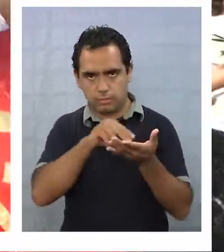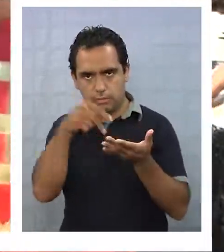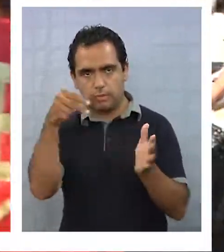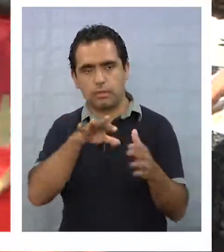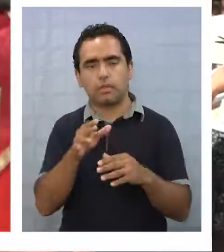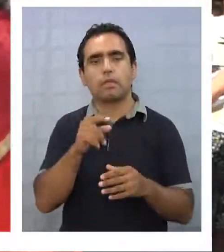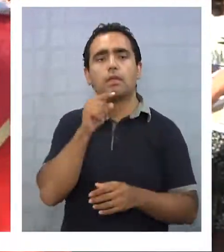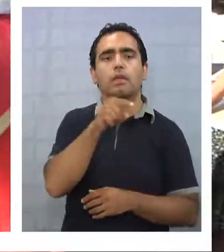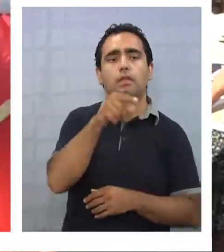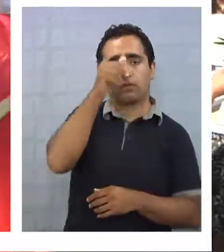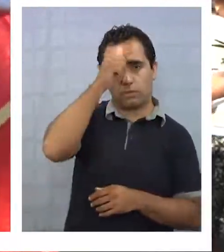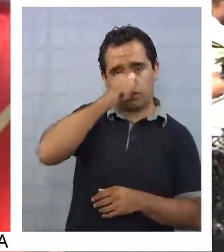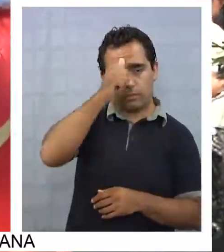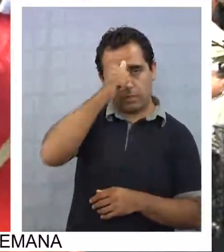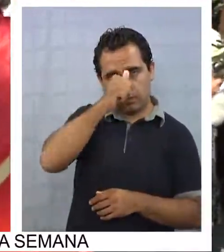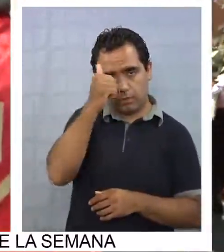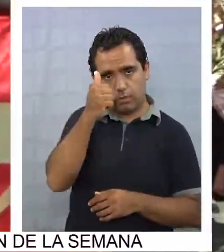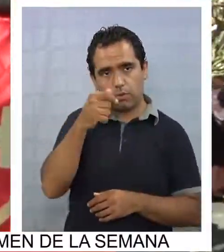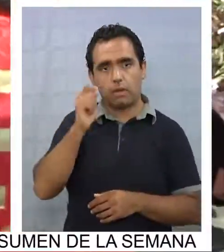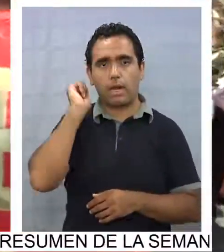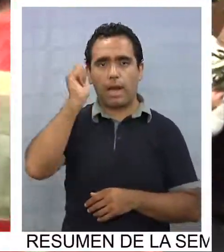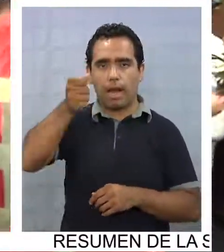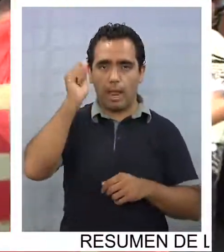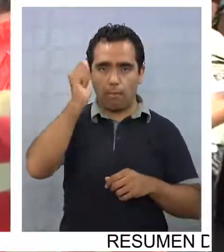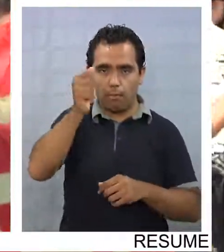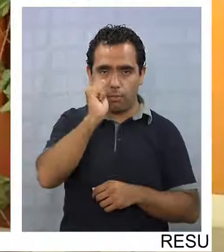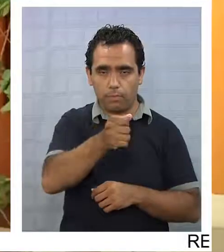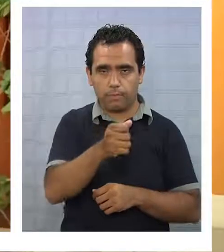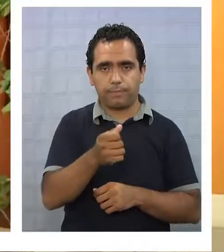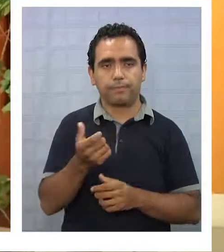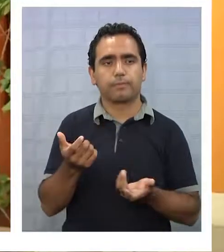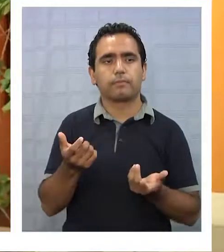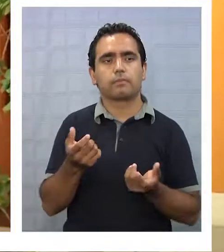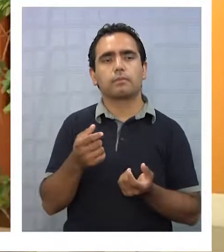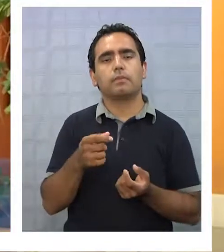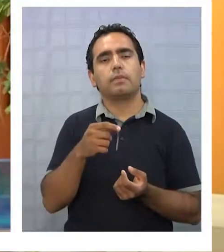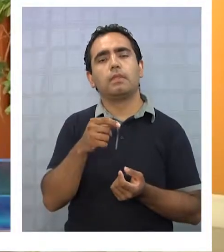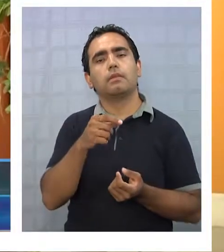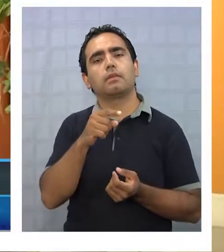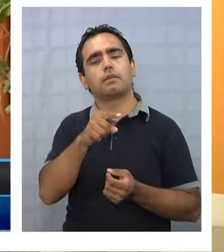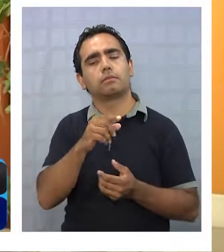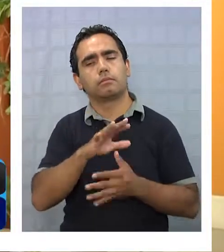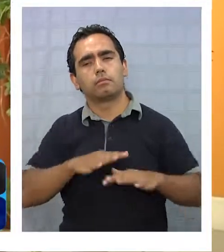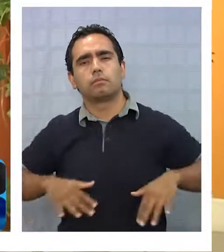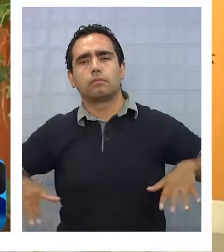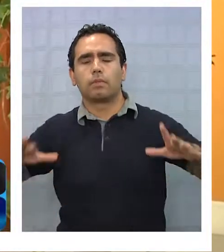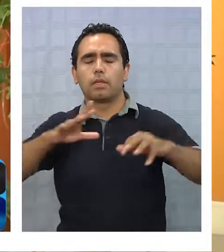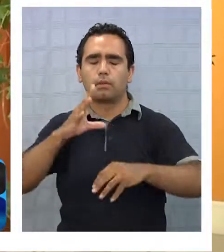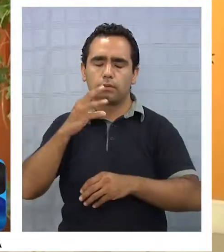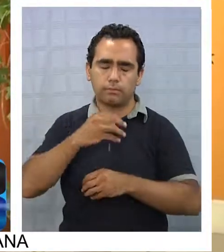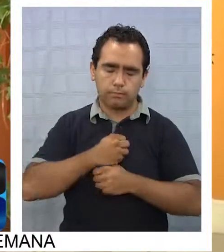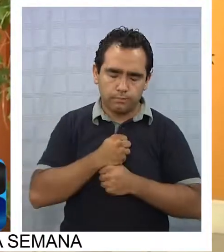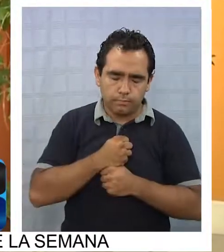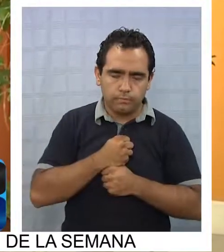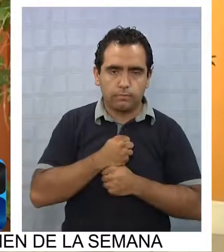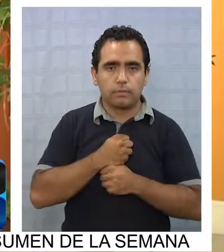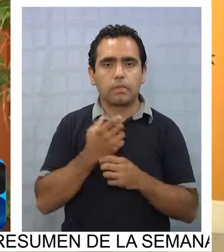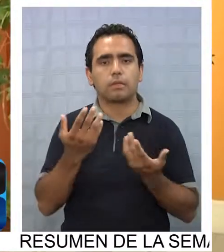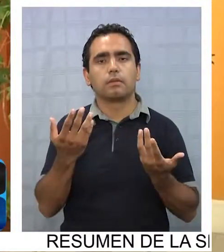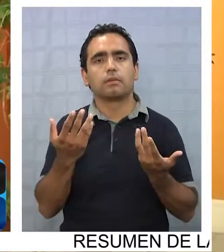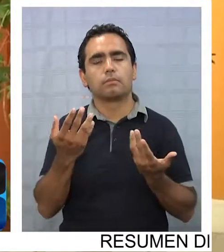Ramos, donde es el inicio de la Semana Mayor de la Iglesia, donde vamos a vivir un ambiente de mucho recogimiento,